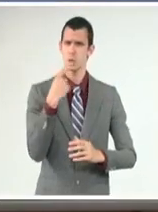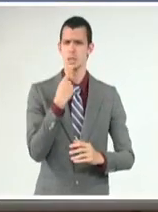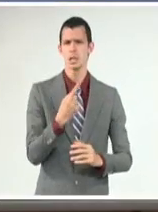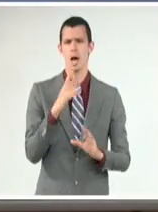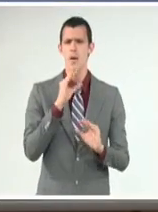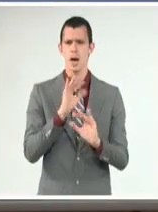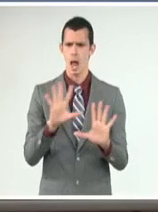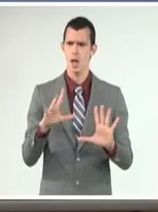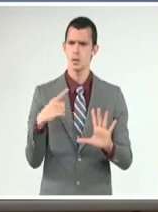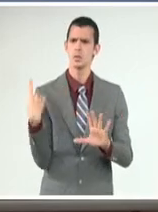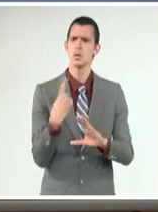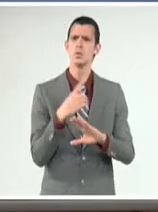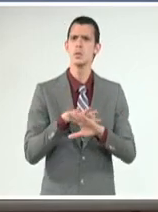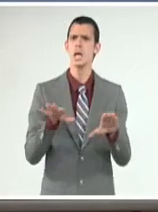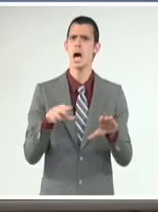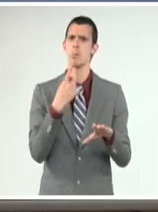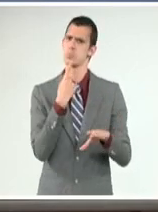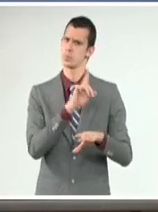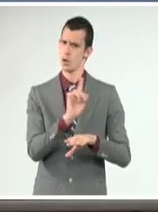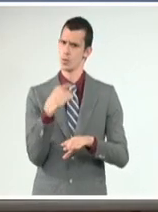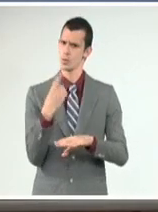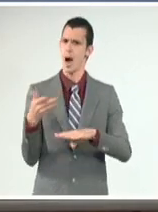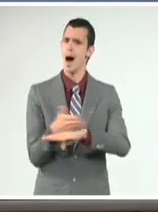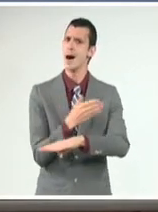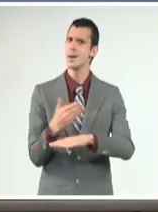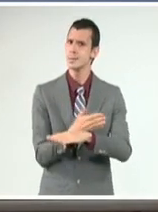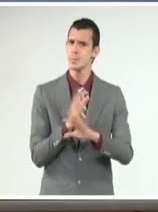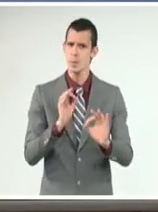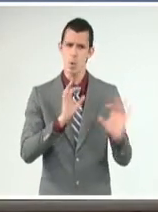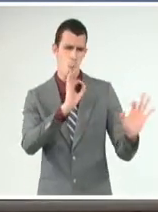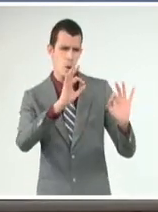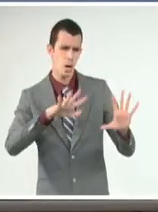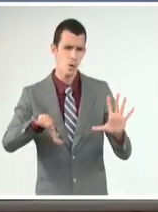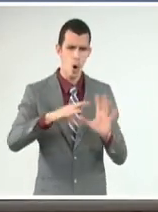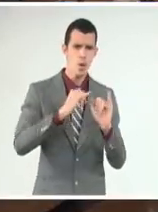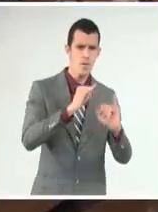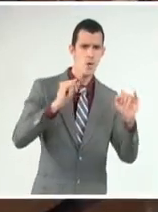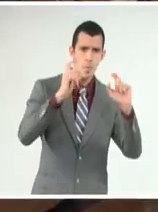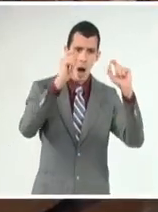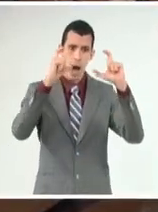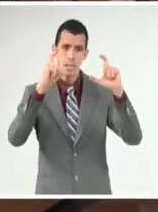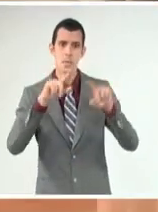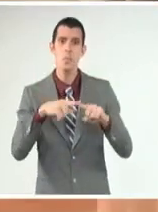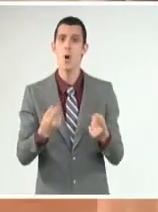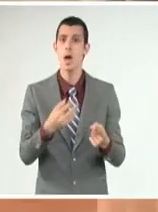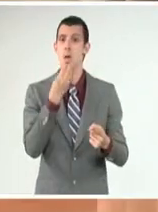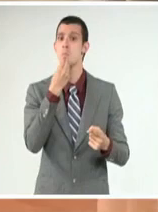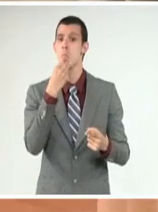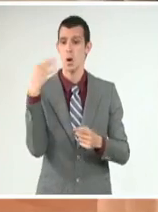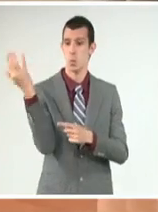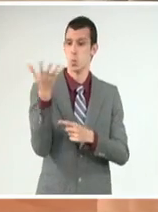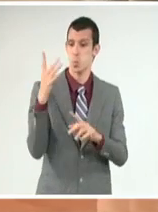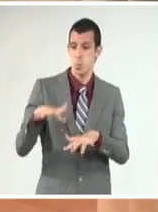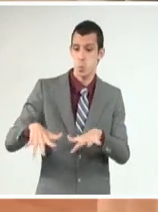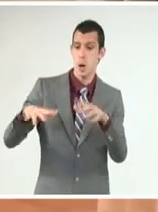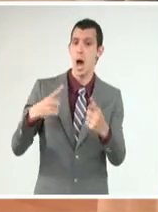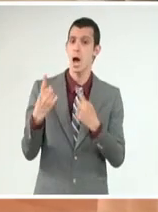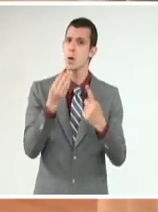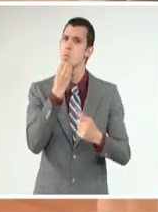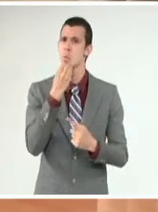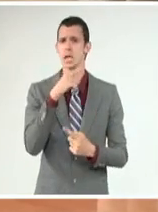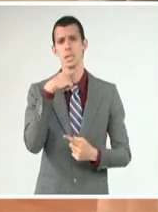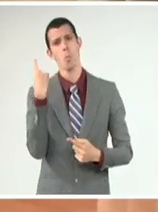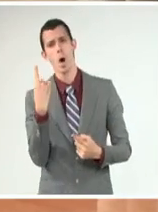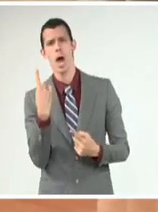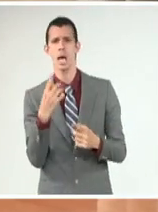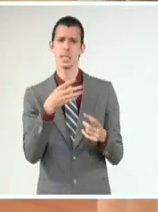adoptan las medidas pertinentes para evitar pérdidas de vidas humanas y daños materiales. El mandatario llamó a las autoridades territoriales